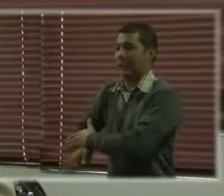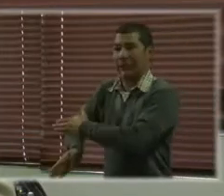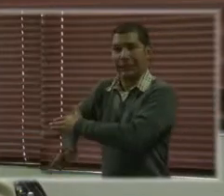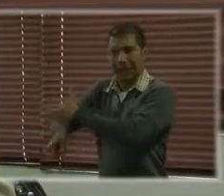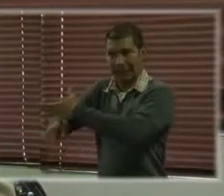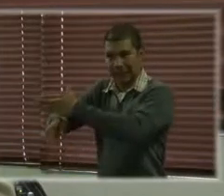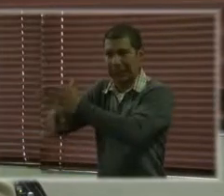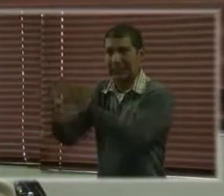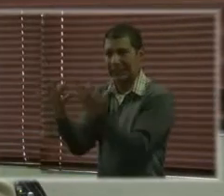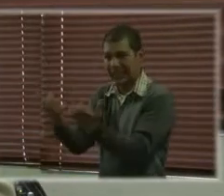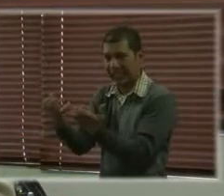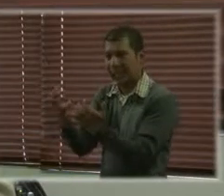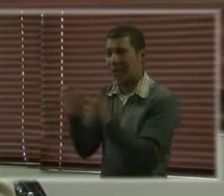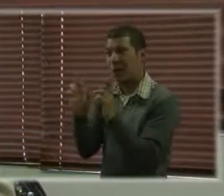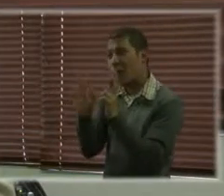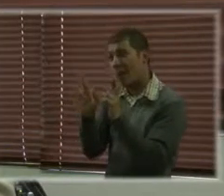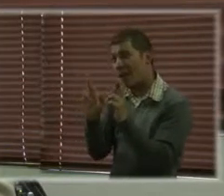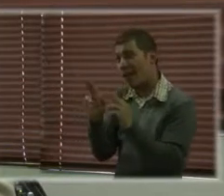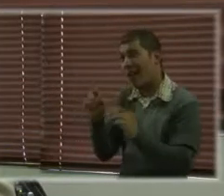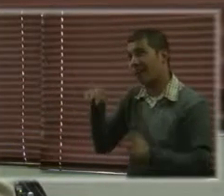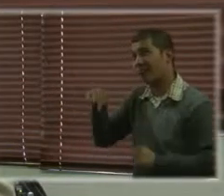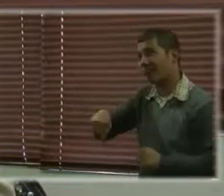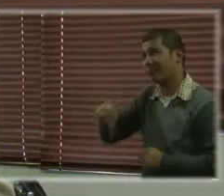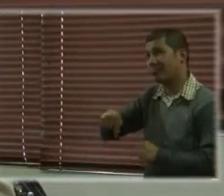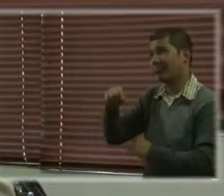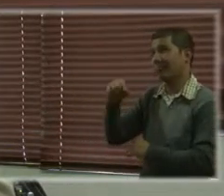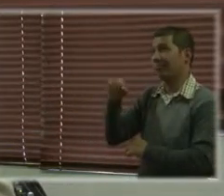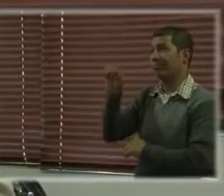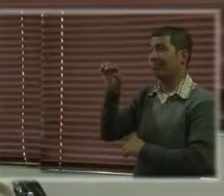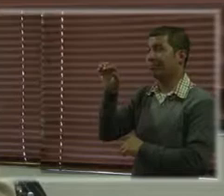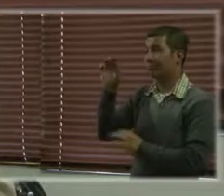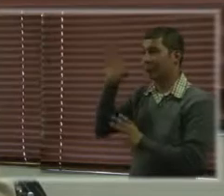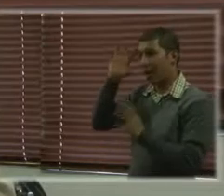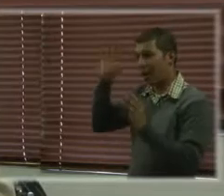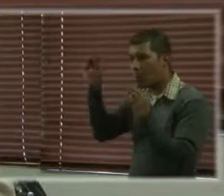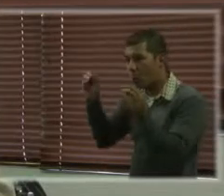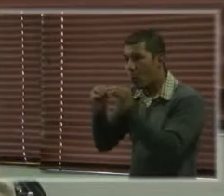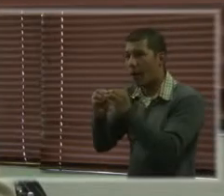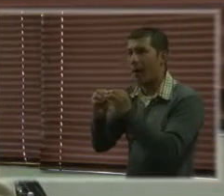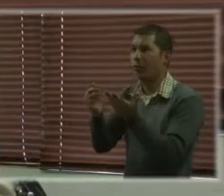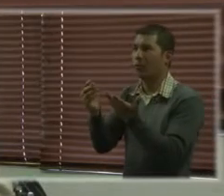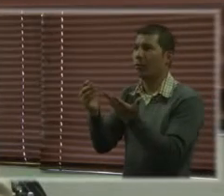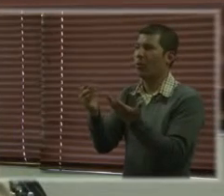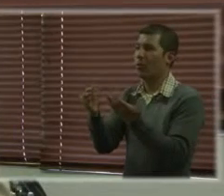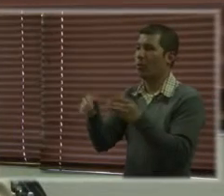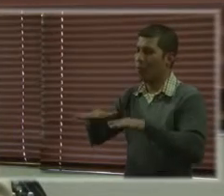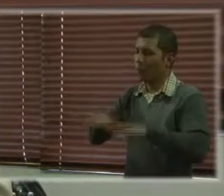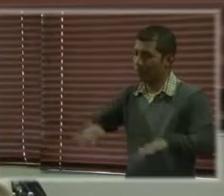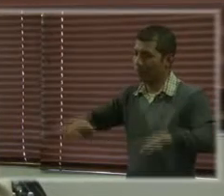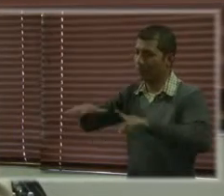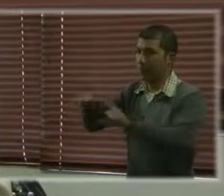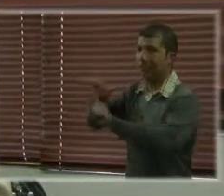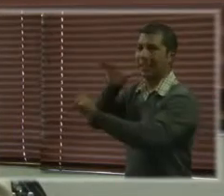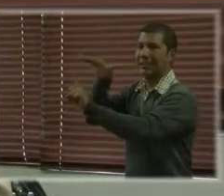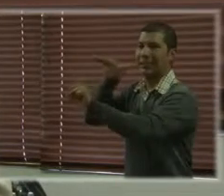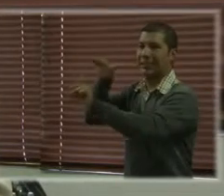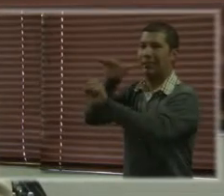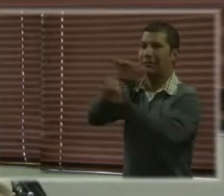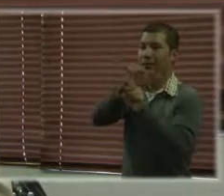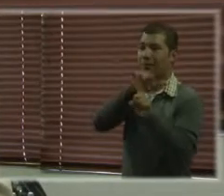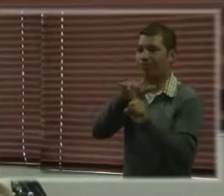queden algún tipo de acuerdo, los espacios de incidencia pues tendrían que